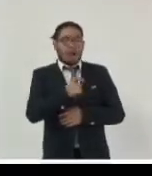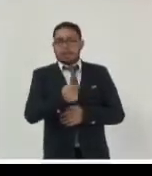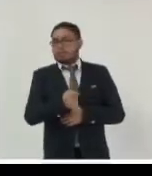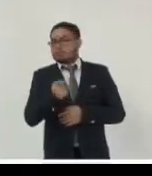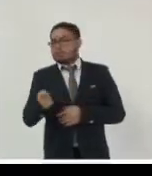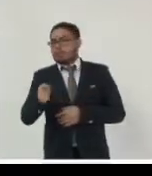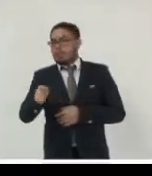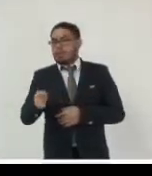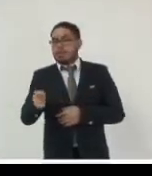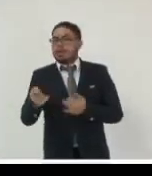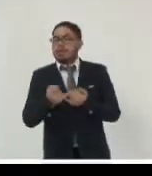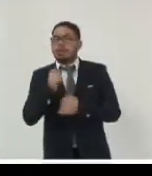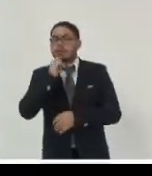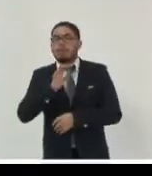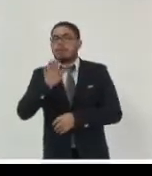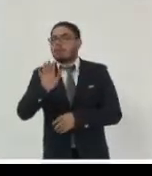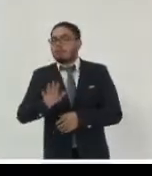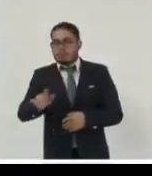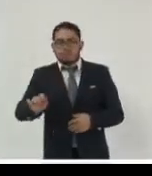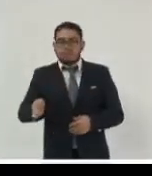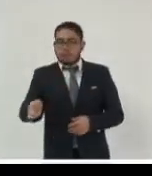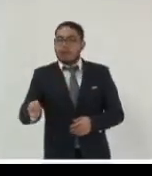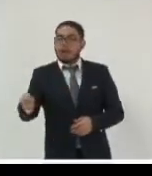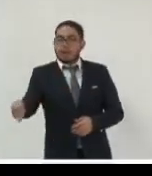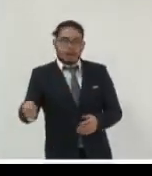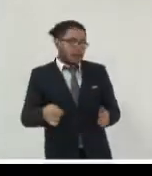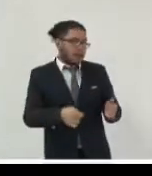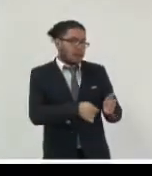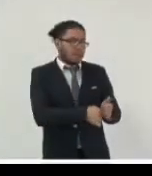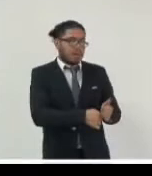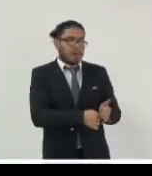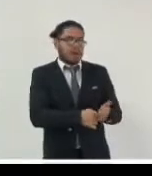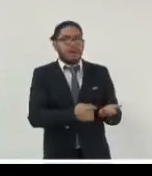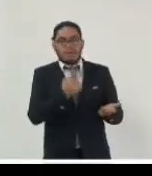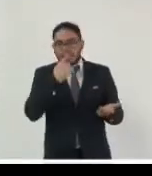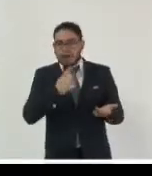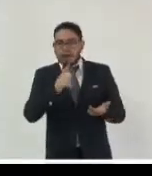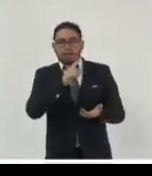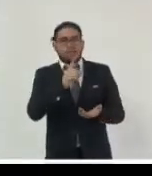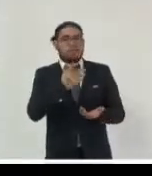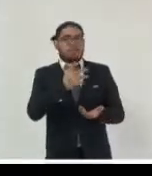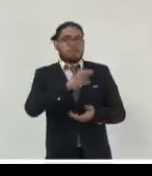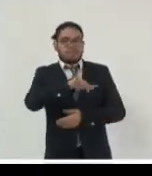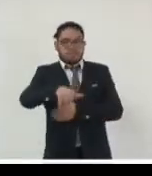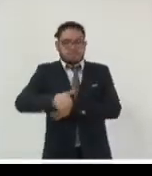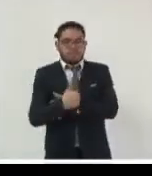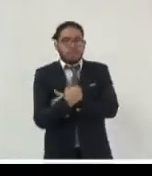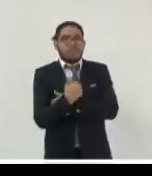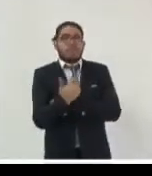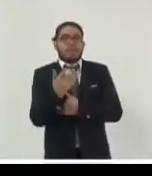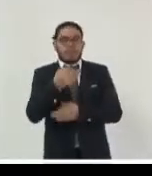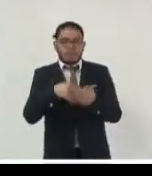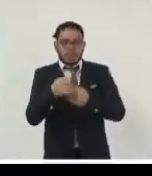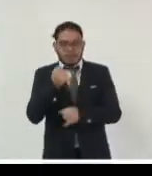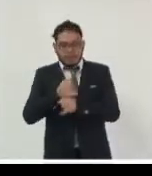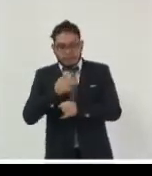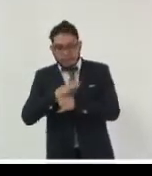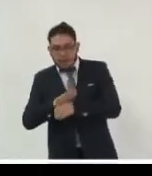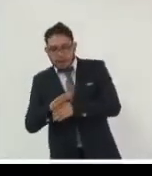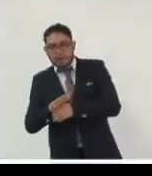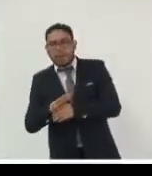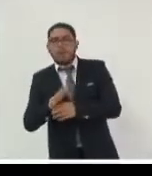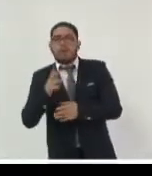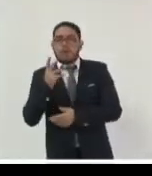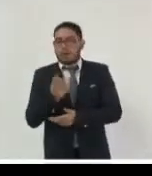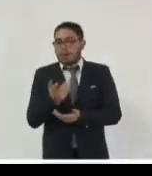digital mirar a lo que está pasando con los datos porque a partir de la clasificación se va a basar el set de datos a